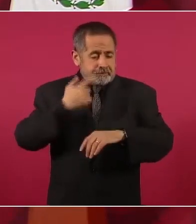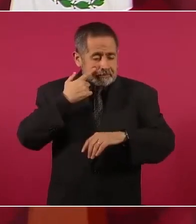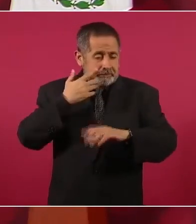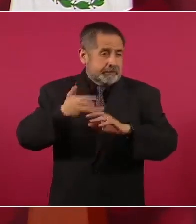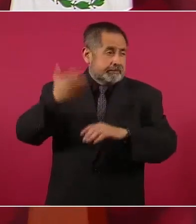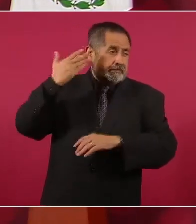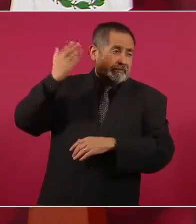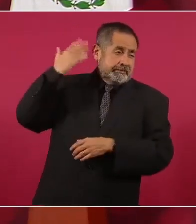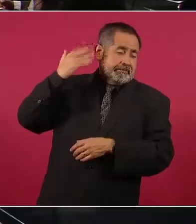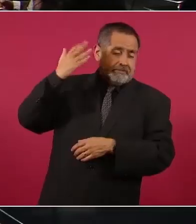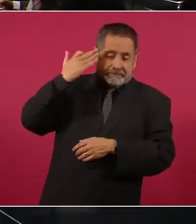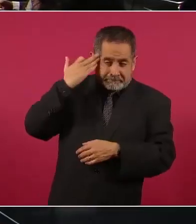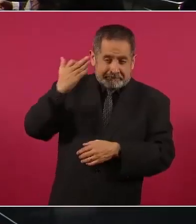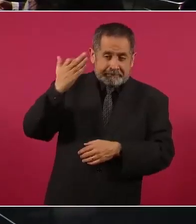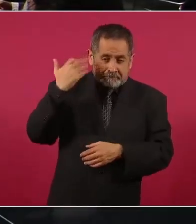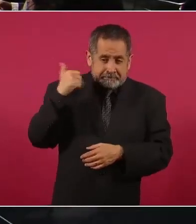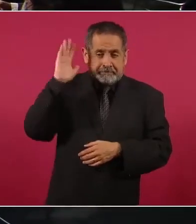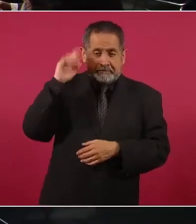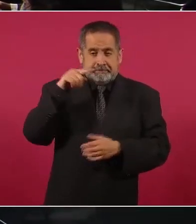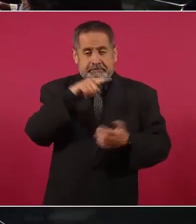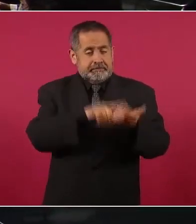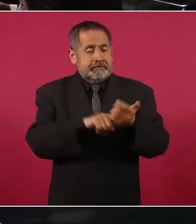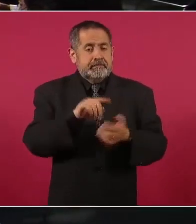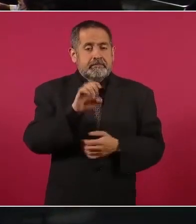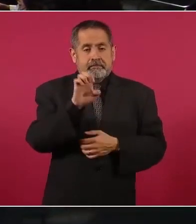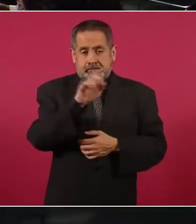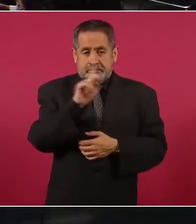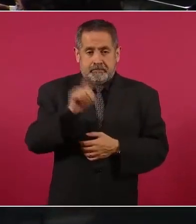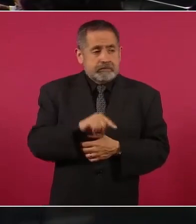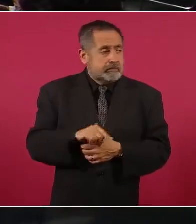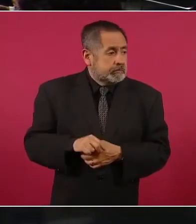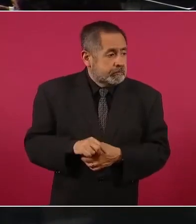se veía normal.